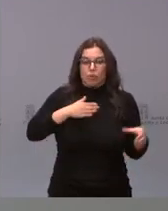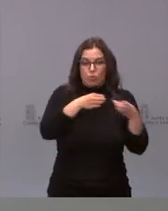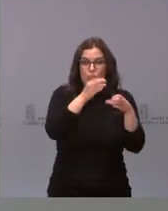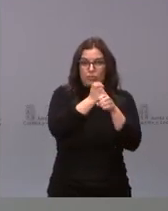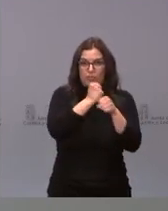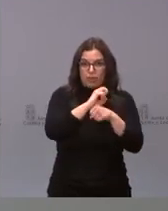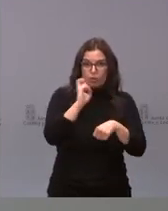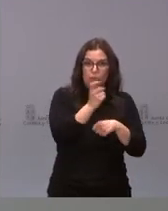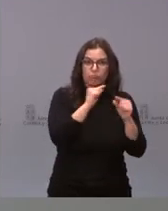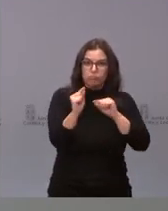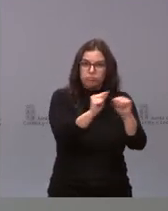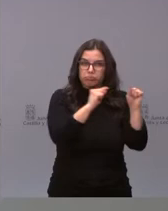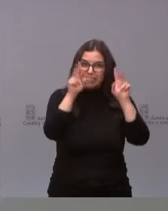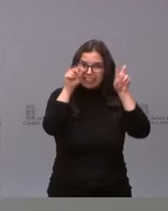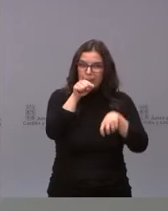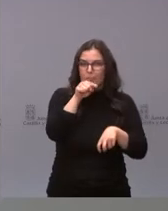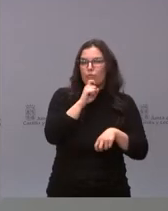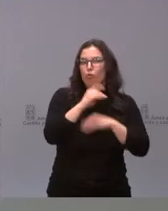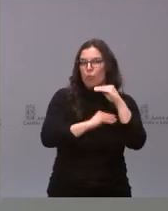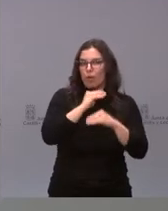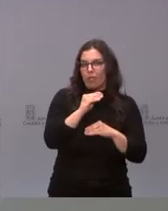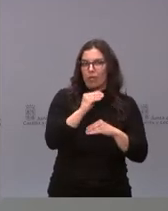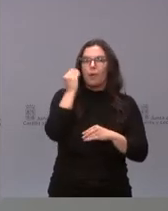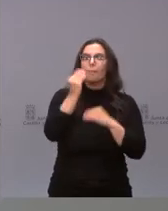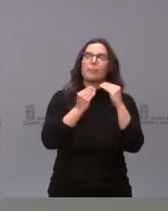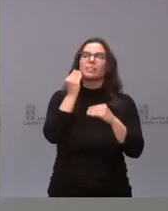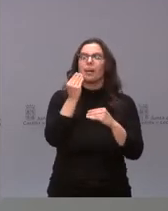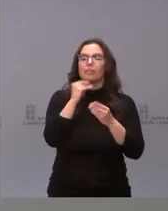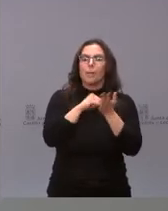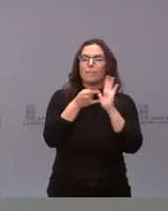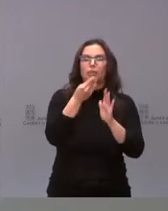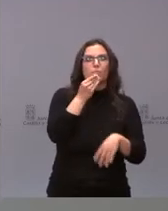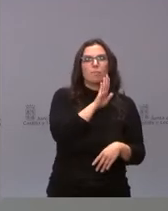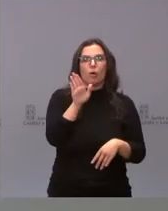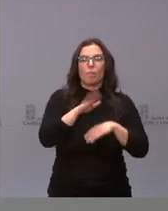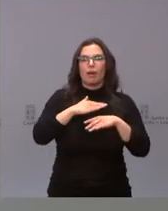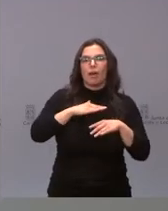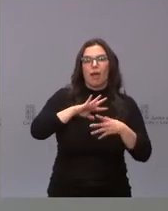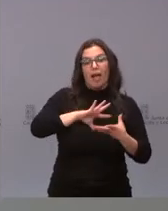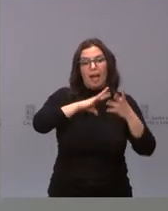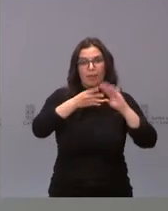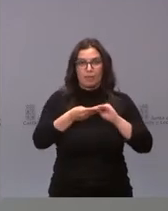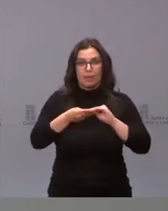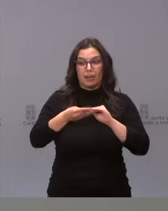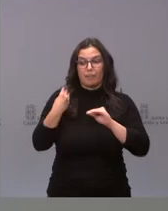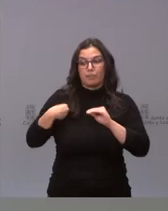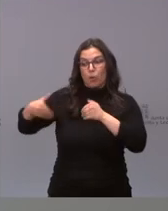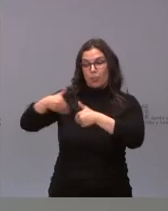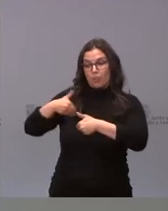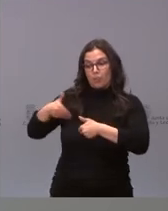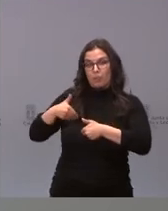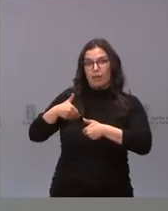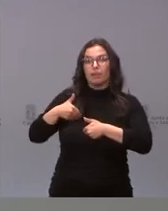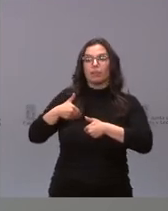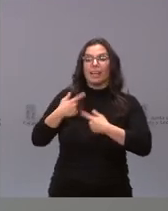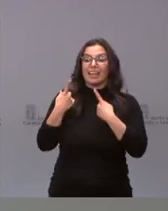trabajo en relación a este tema, sobre cuáles son los mejores métodos para adaptar la gestión de la demanda del paciente a